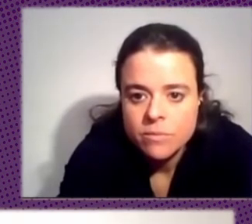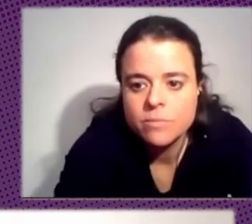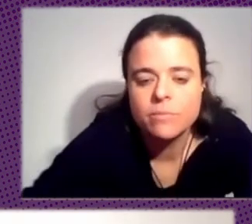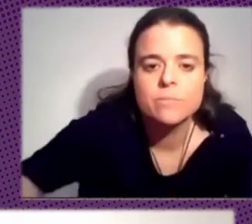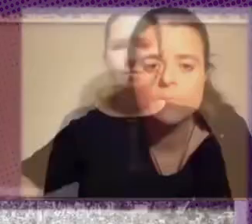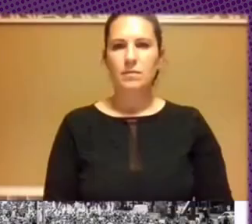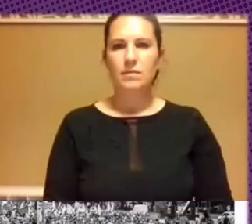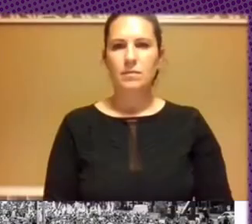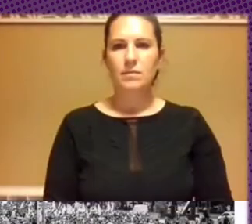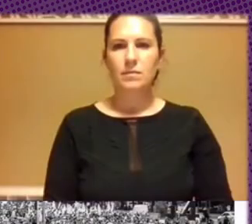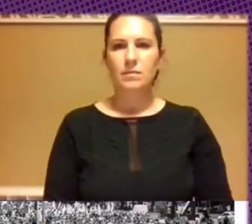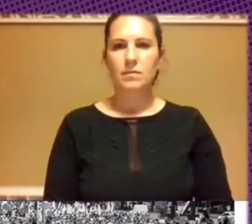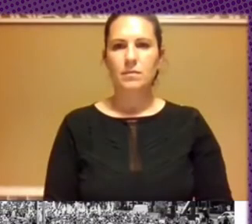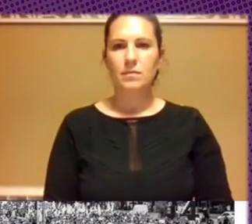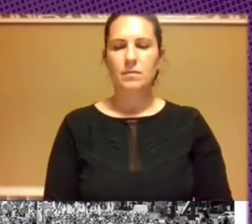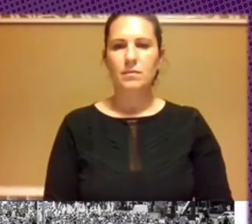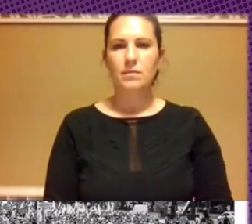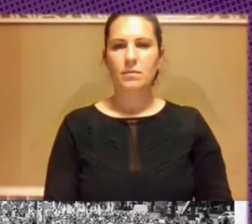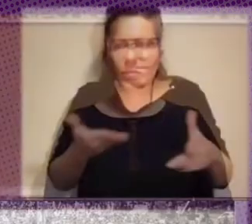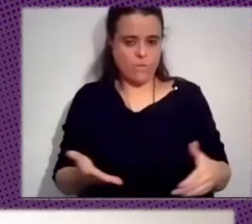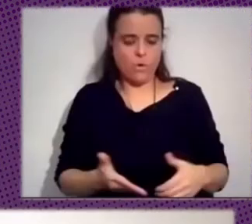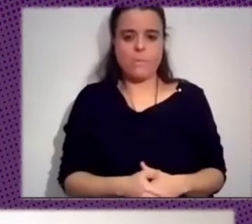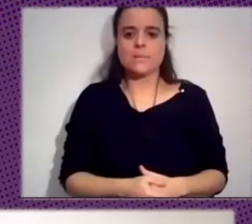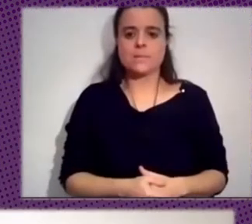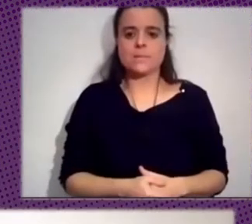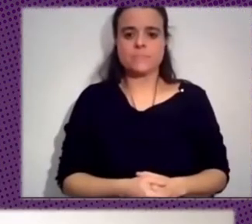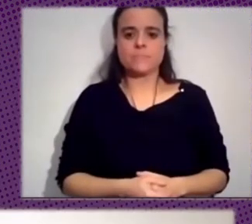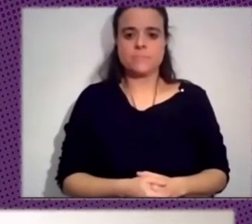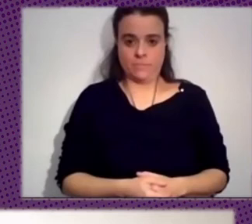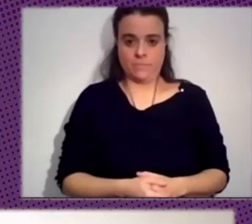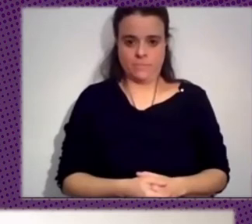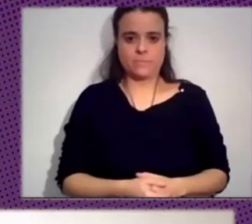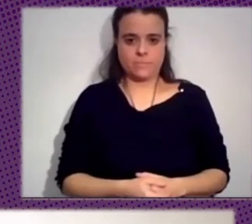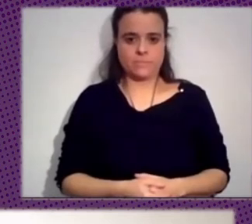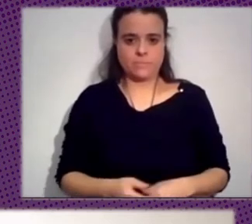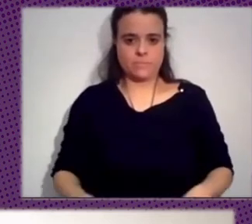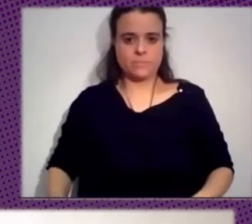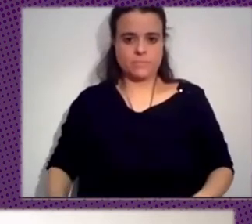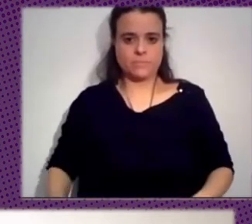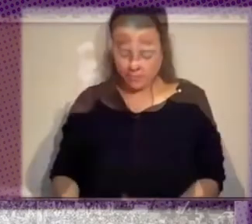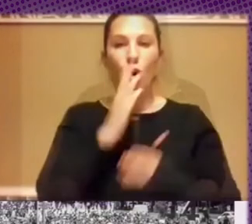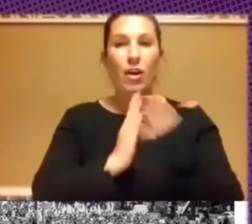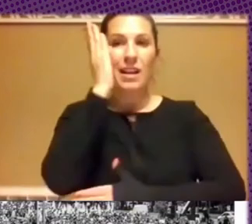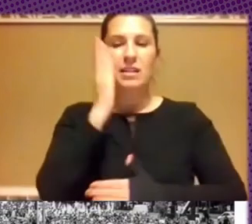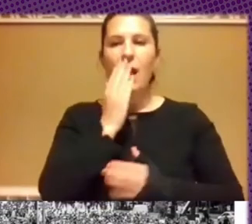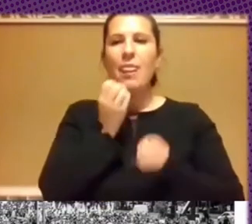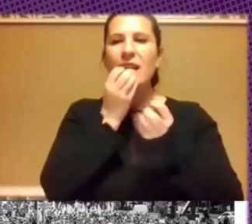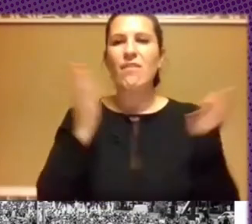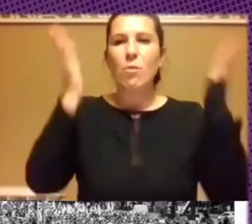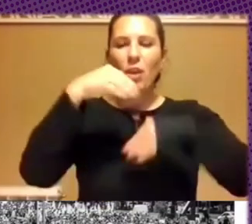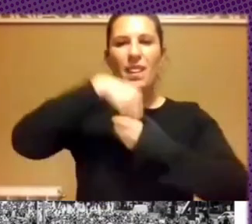las plataformas. Otro corte analítico sería la desinformación en el discurso público.